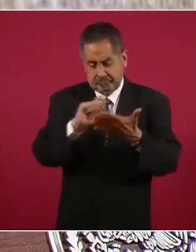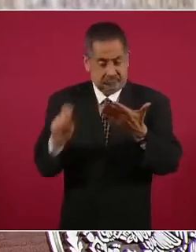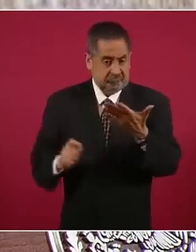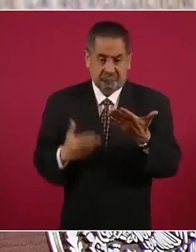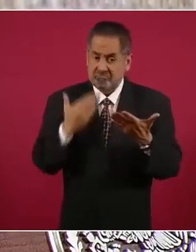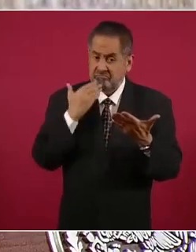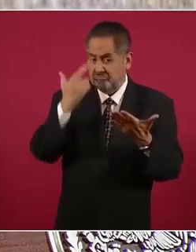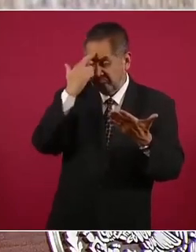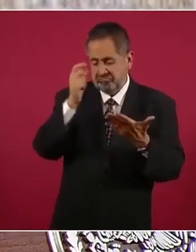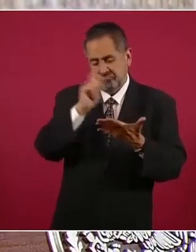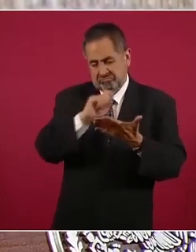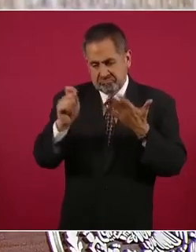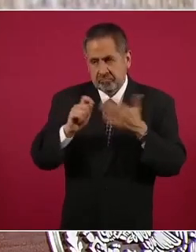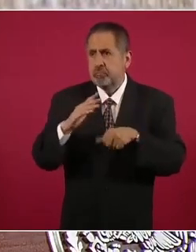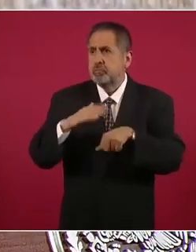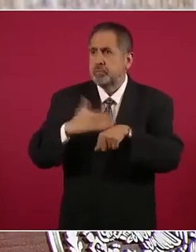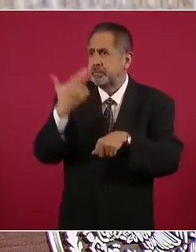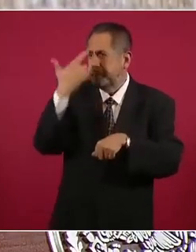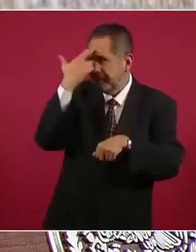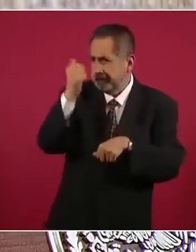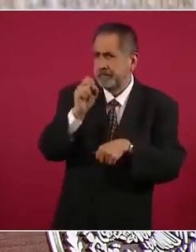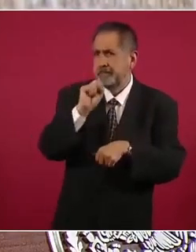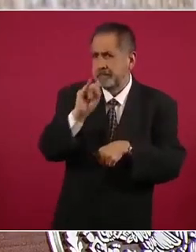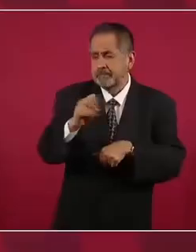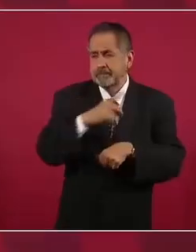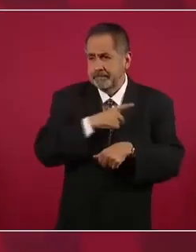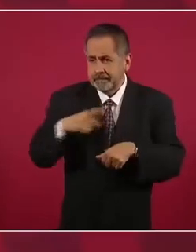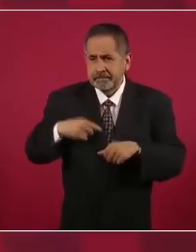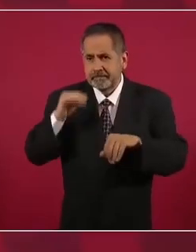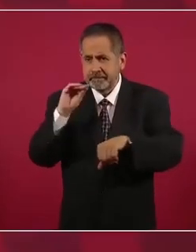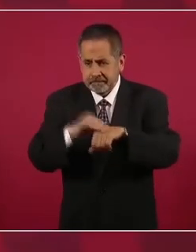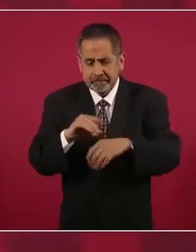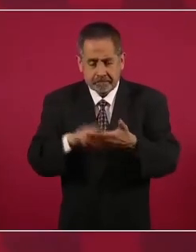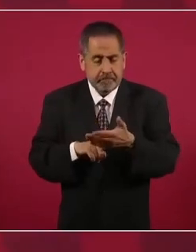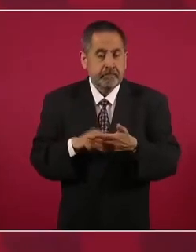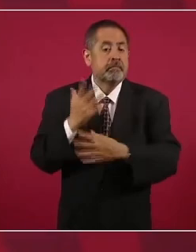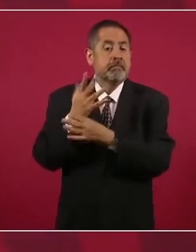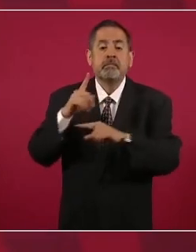hecha de la Comisión de Derechos Humanos,